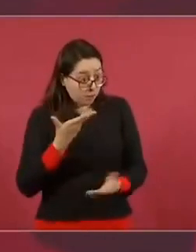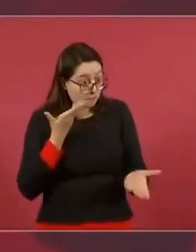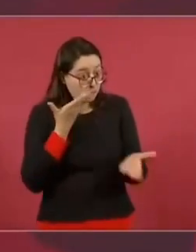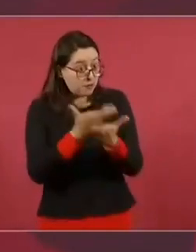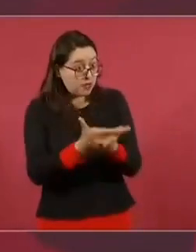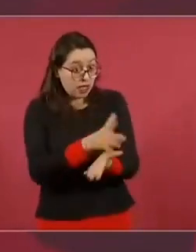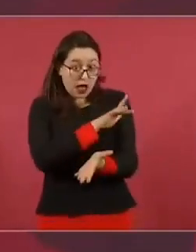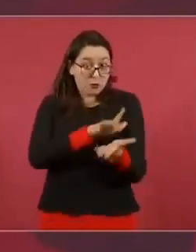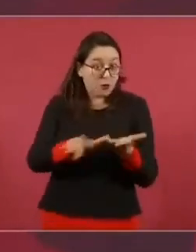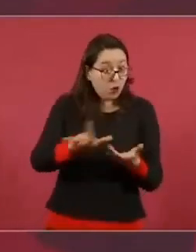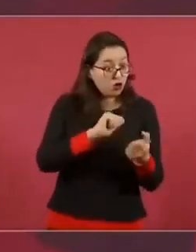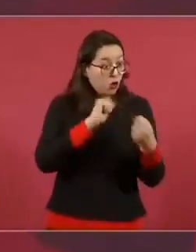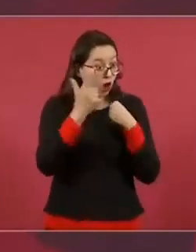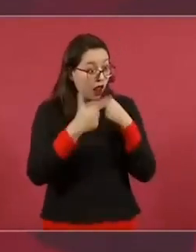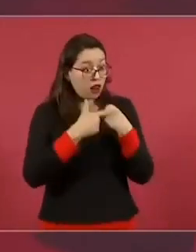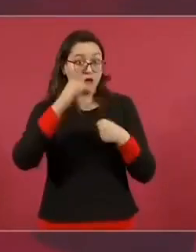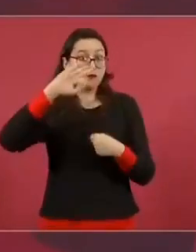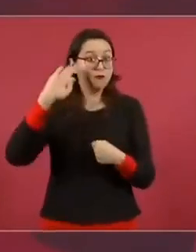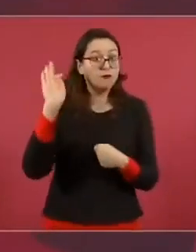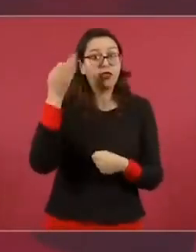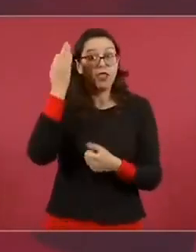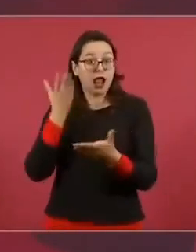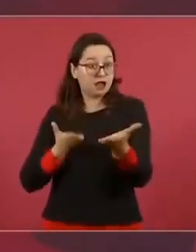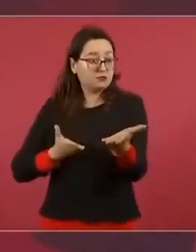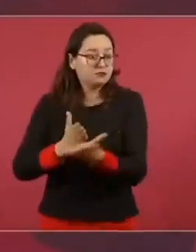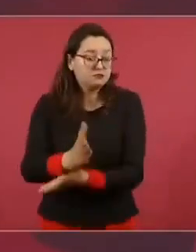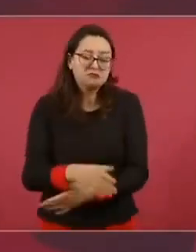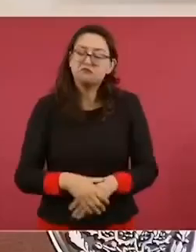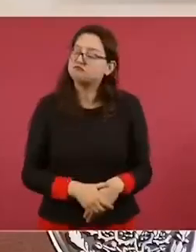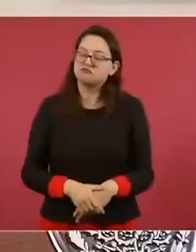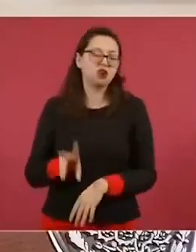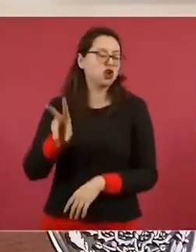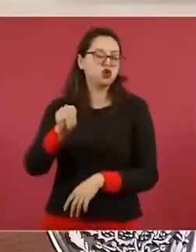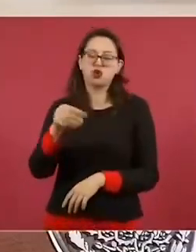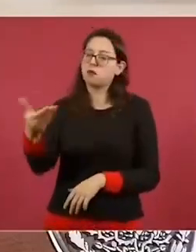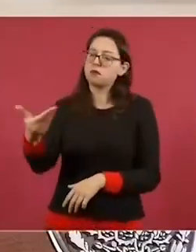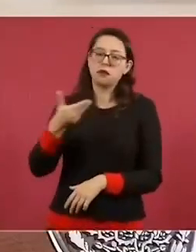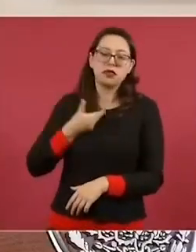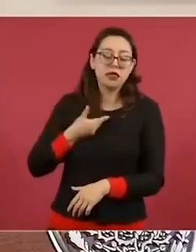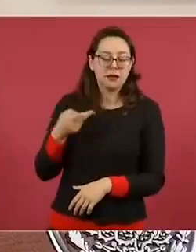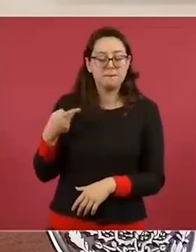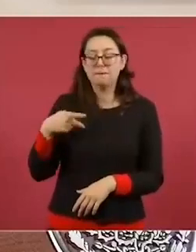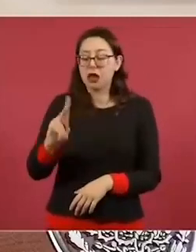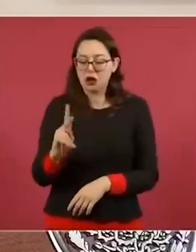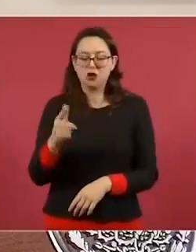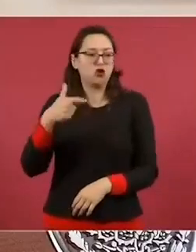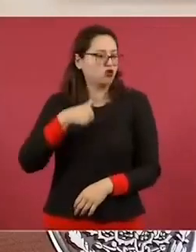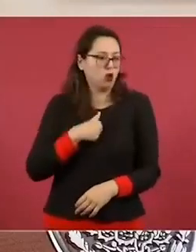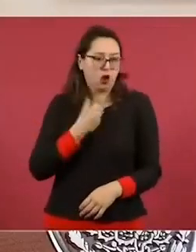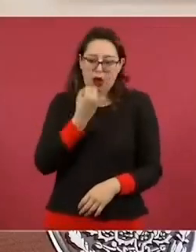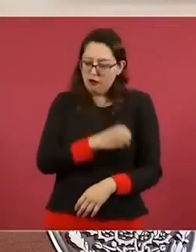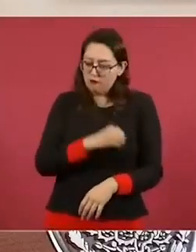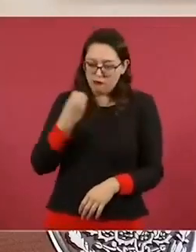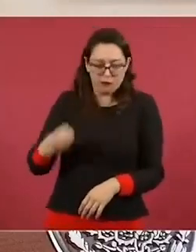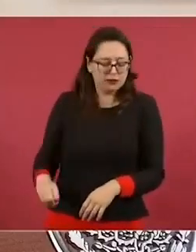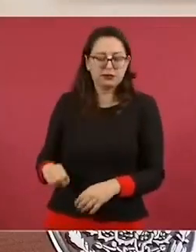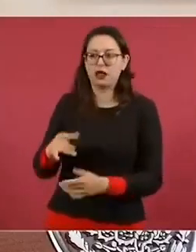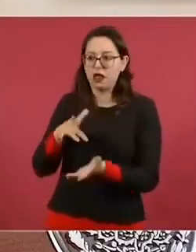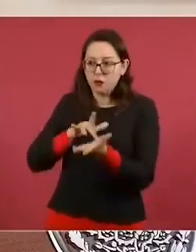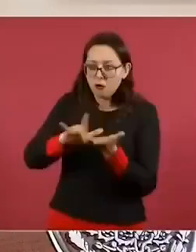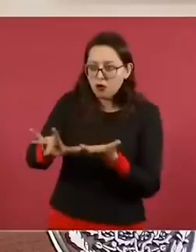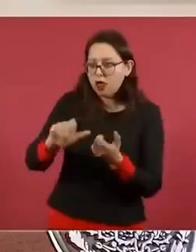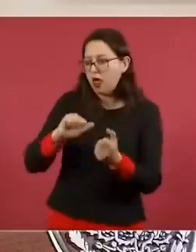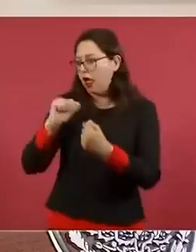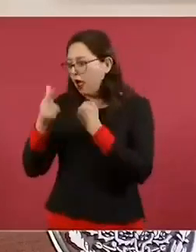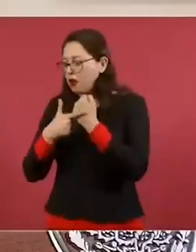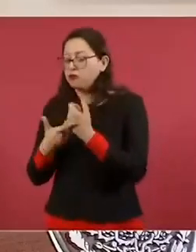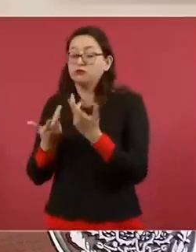nuestra obligación ayudar en todo, ellos